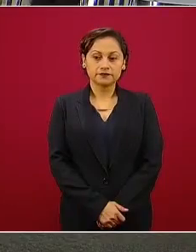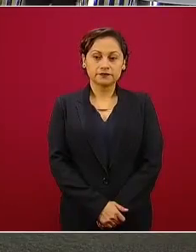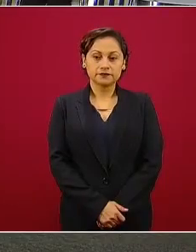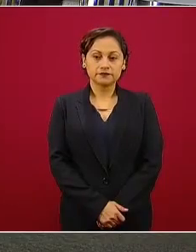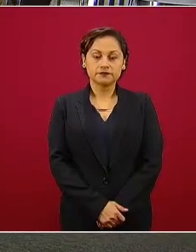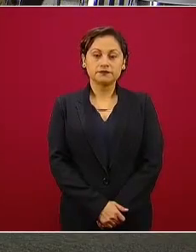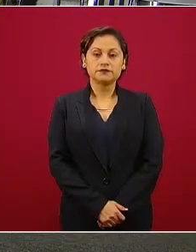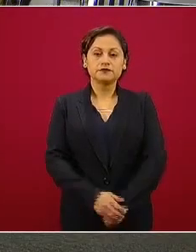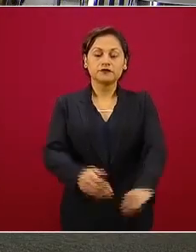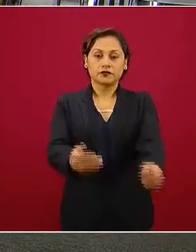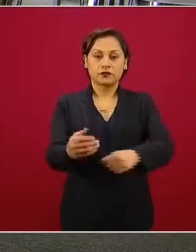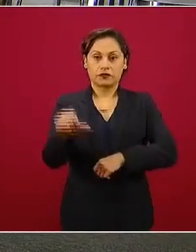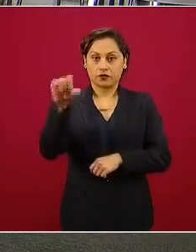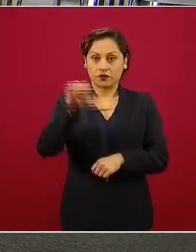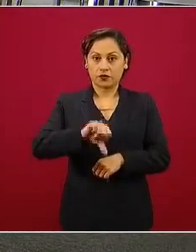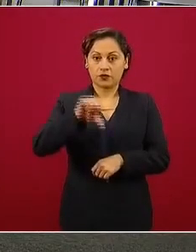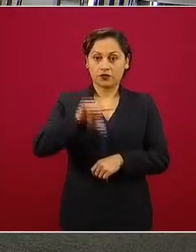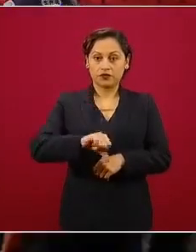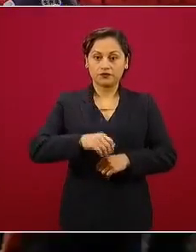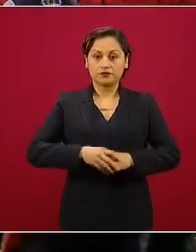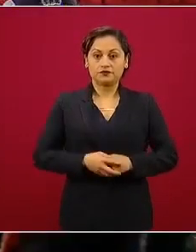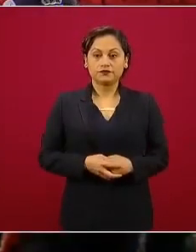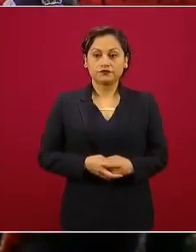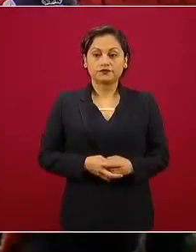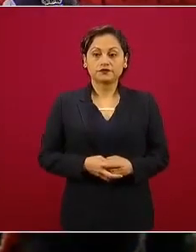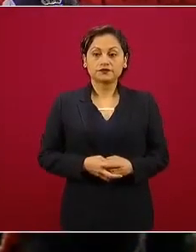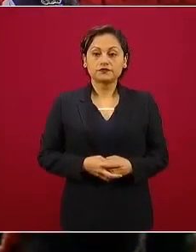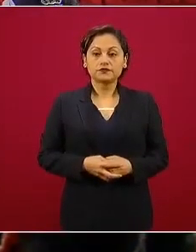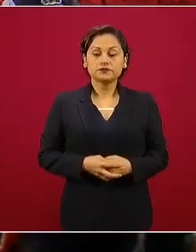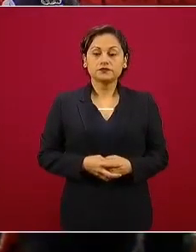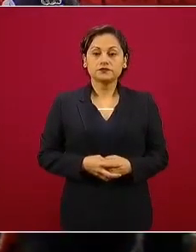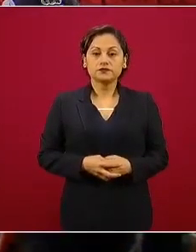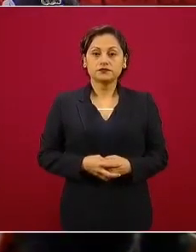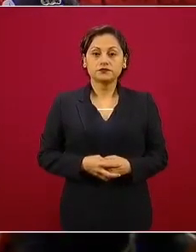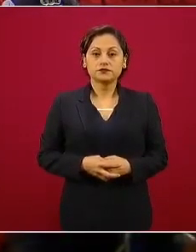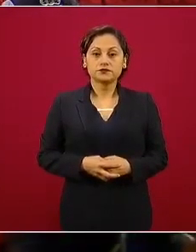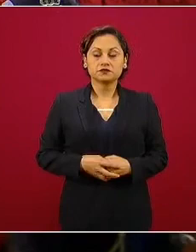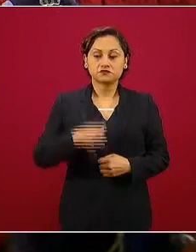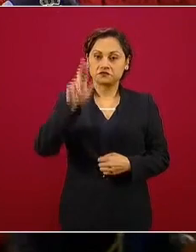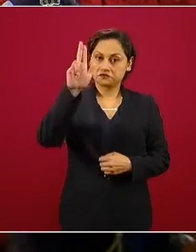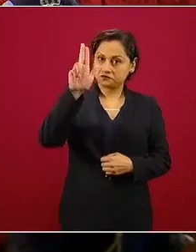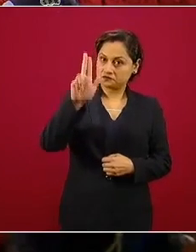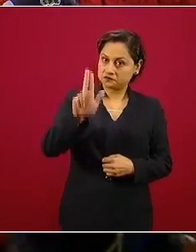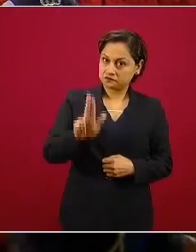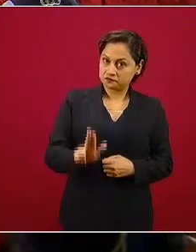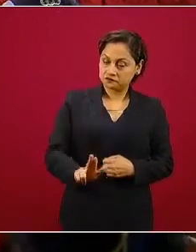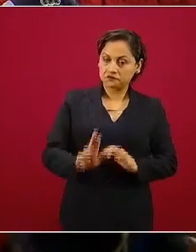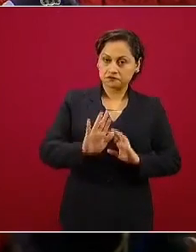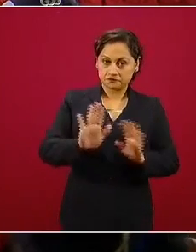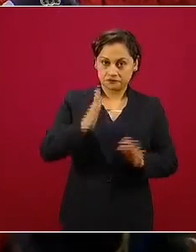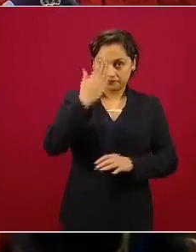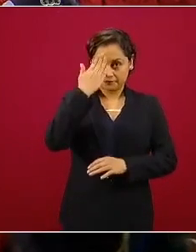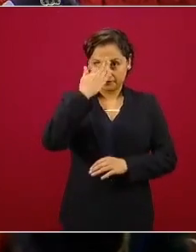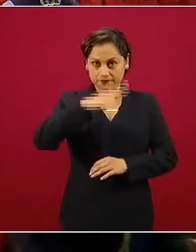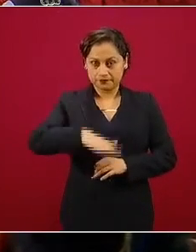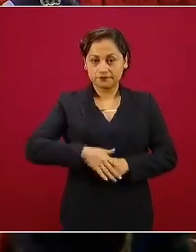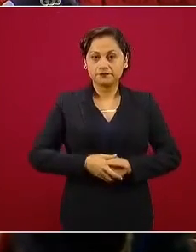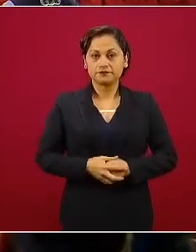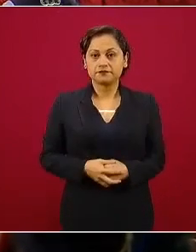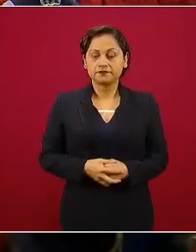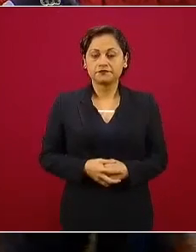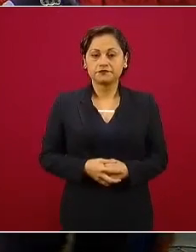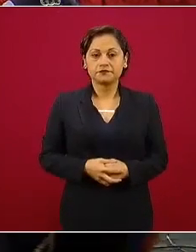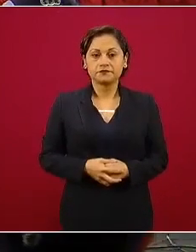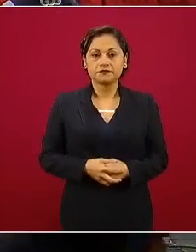El día de hoy, como todos los martes, corresponde